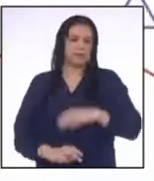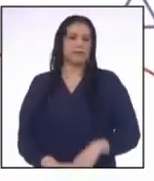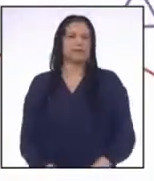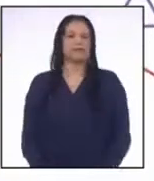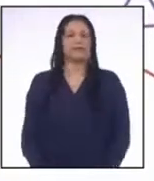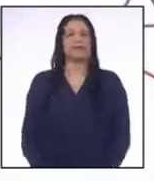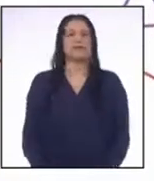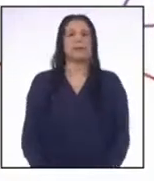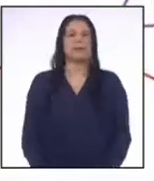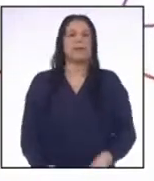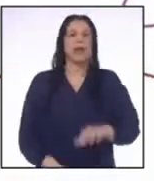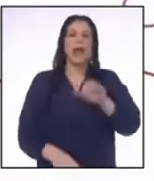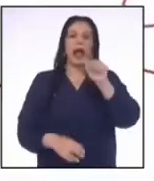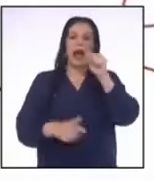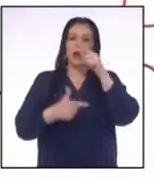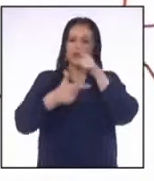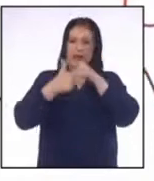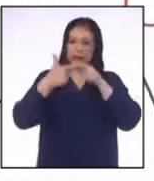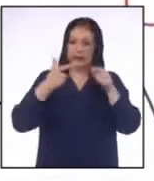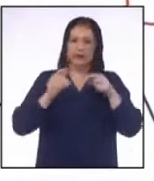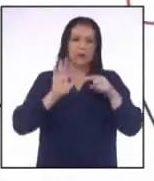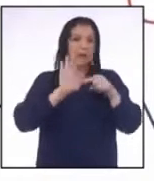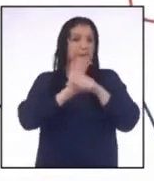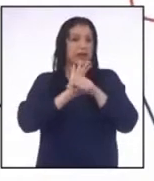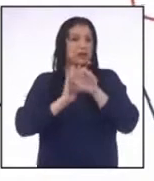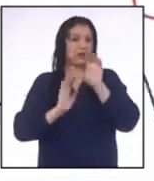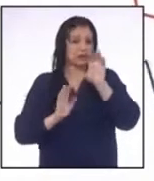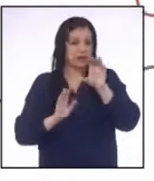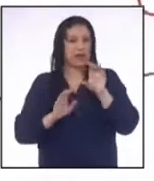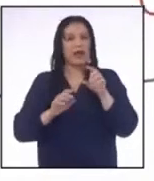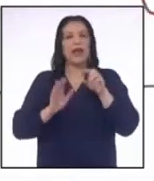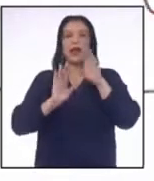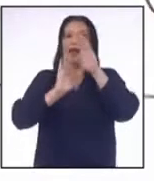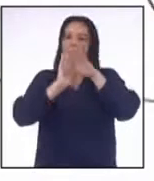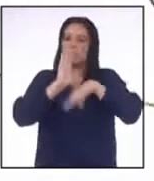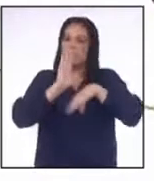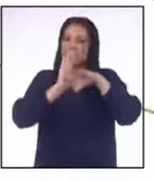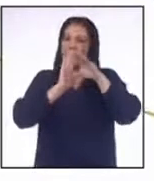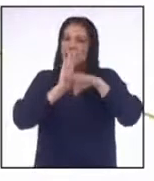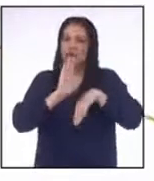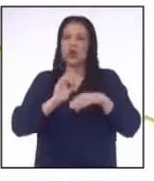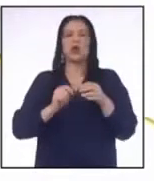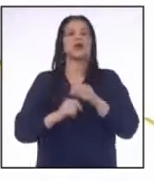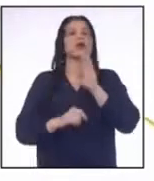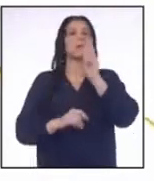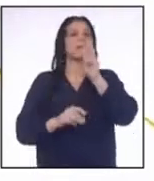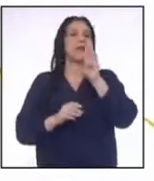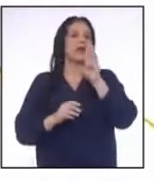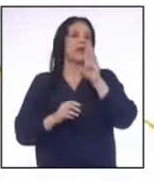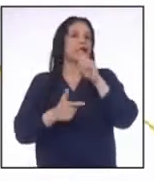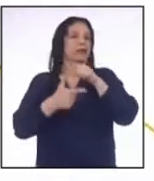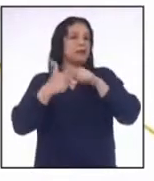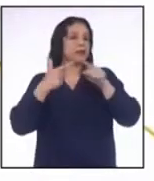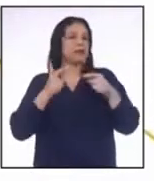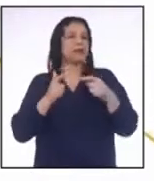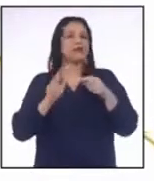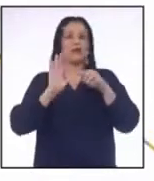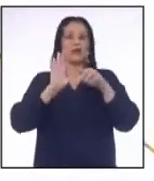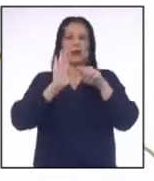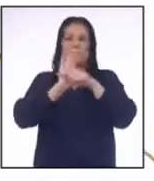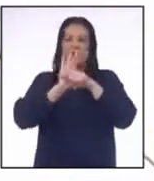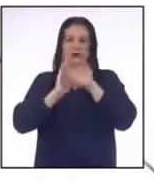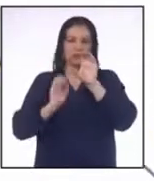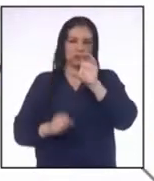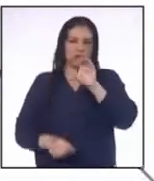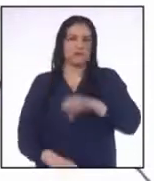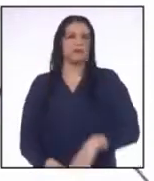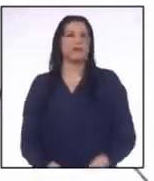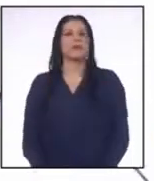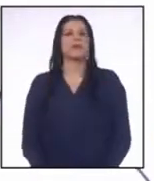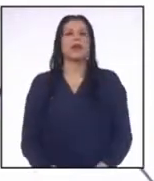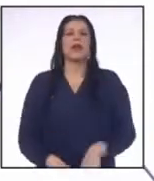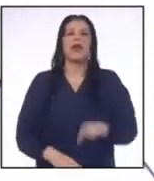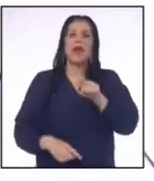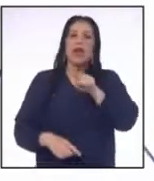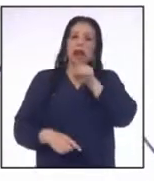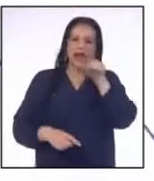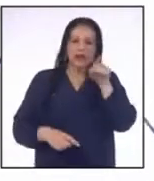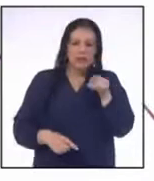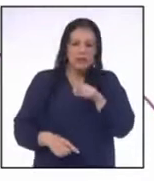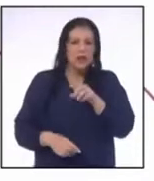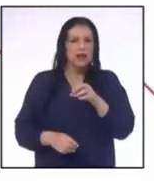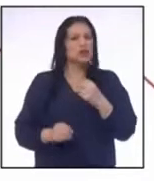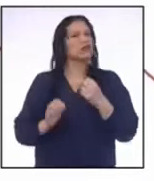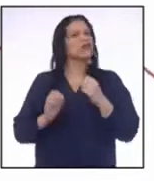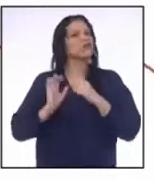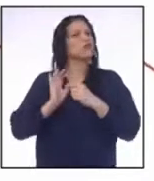A dividido entre menos C Es menor que B dividido entre menos C Esta propiedad nos